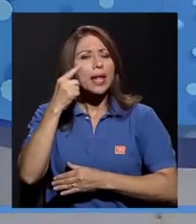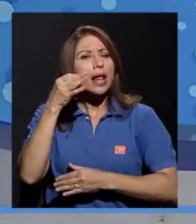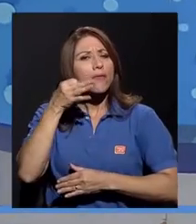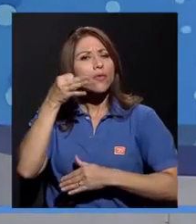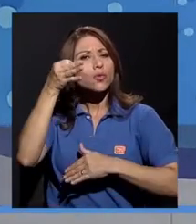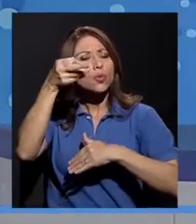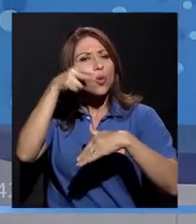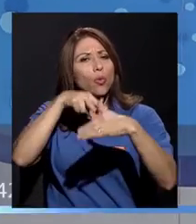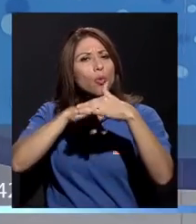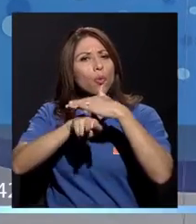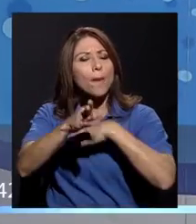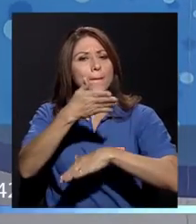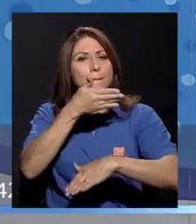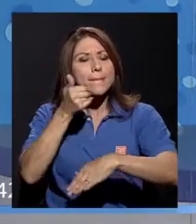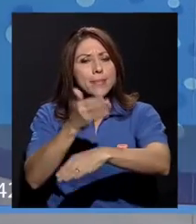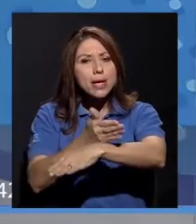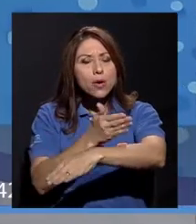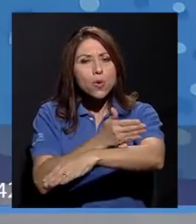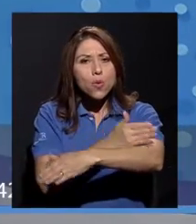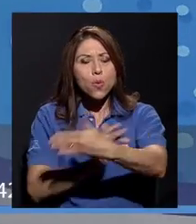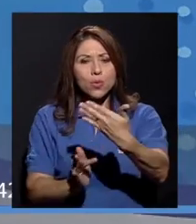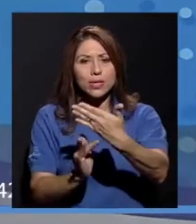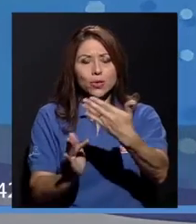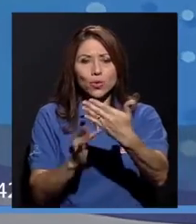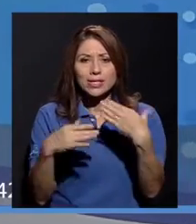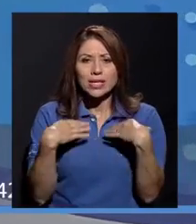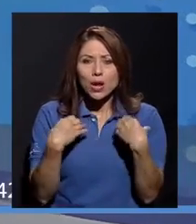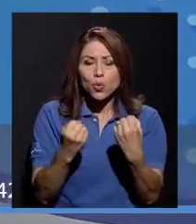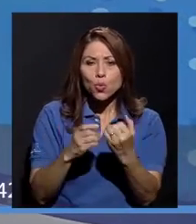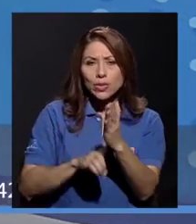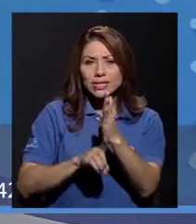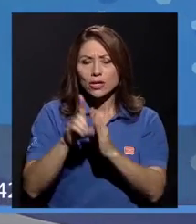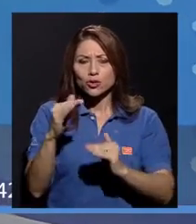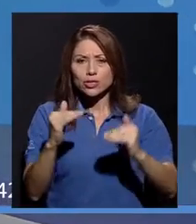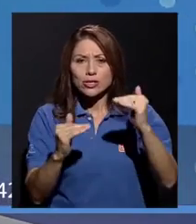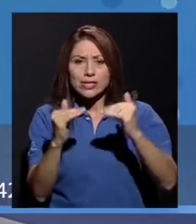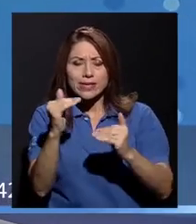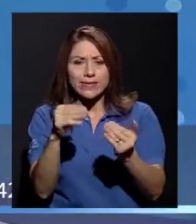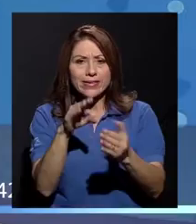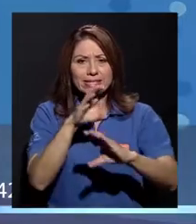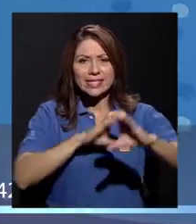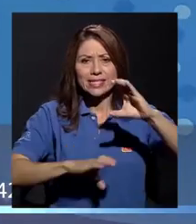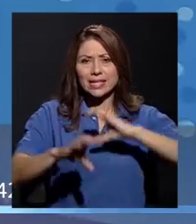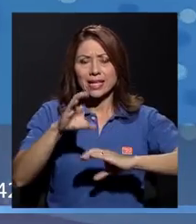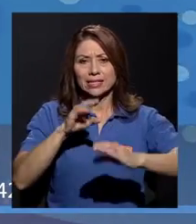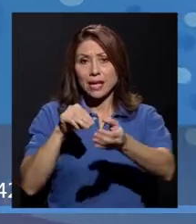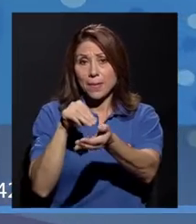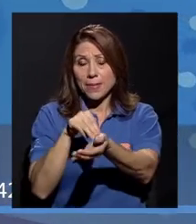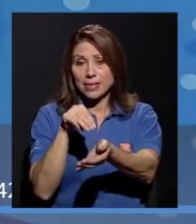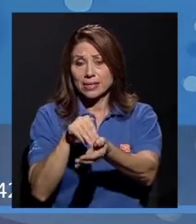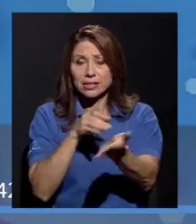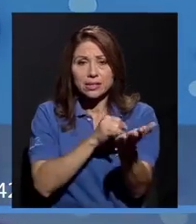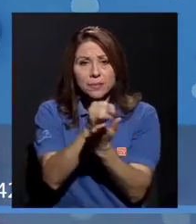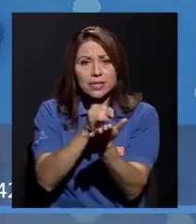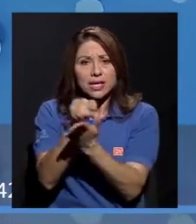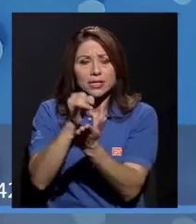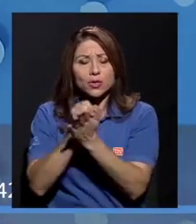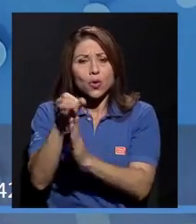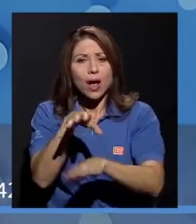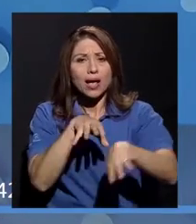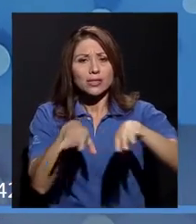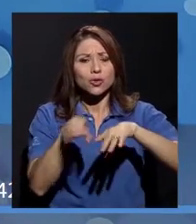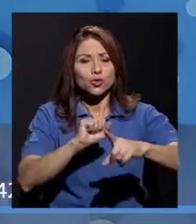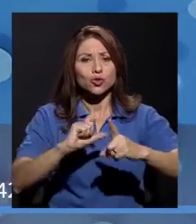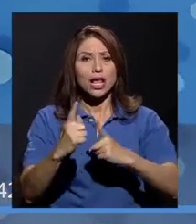hacia mejores tecnologías en salud, en desarrollo sostenible, en ciencia, en medicina, en investigación, en acción social,